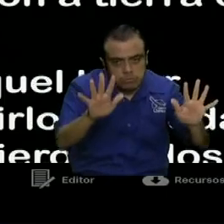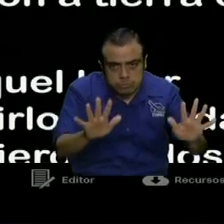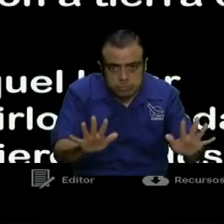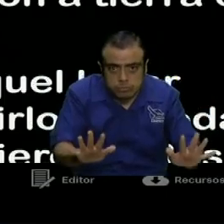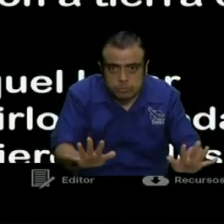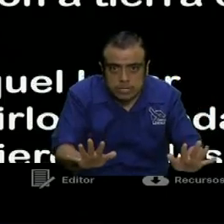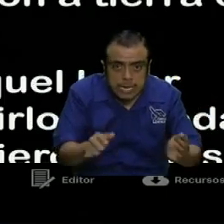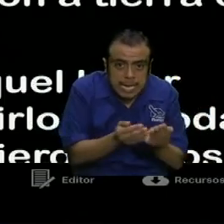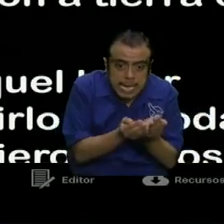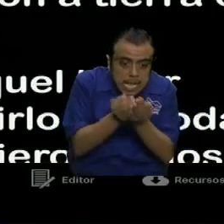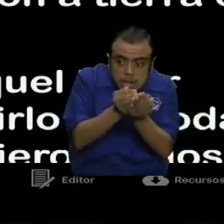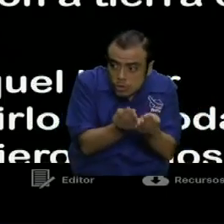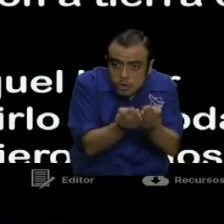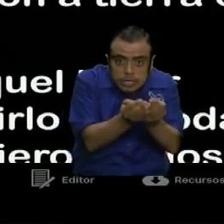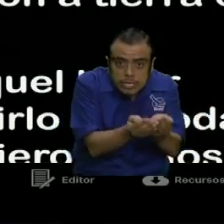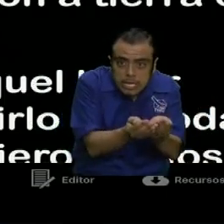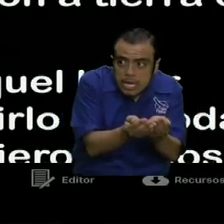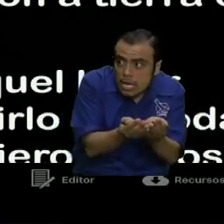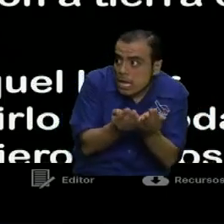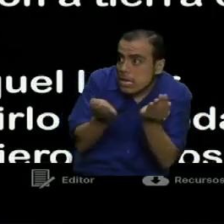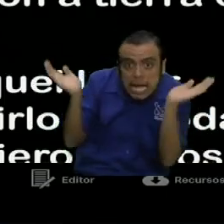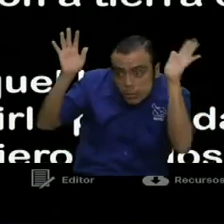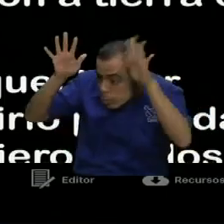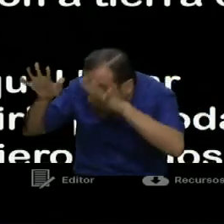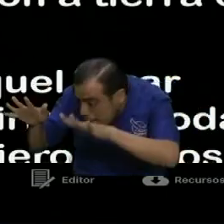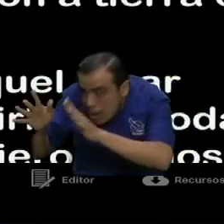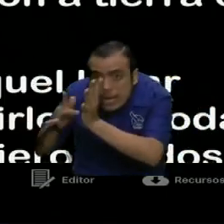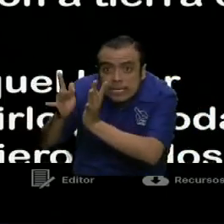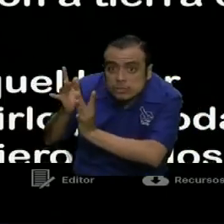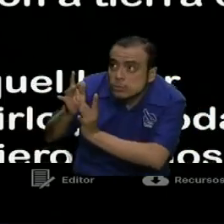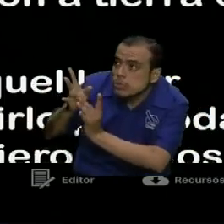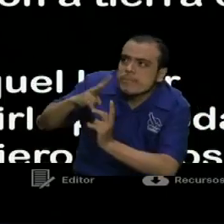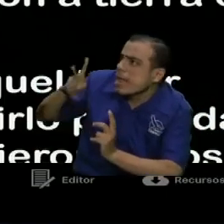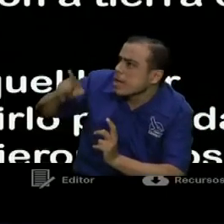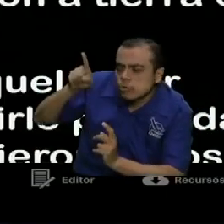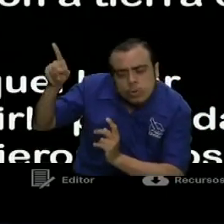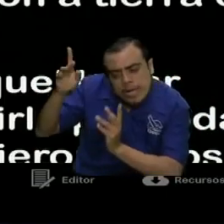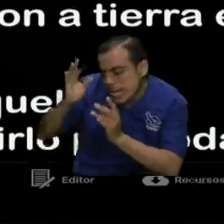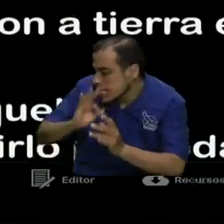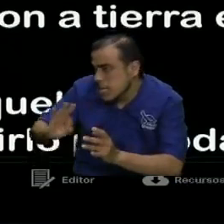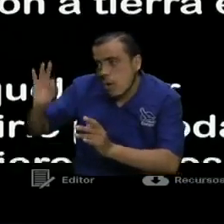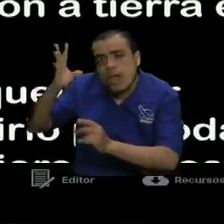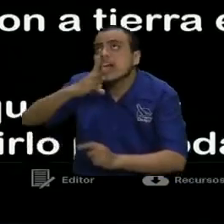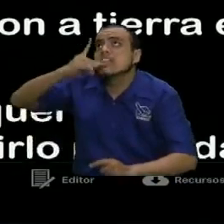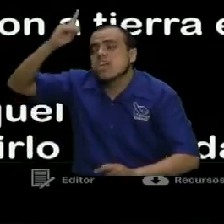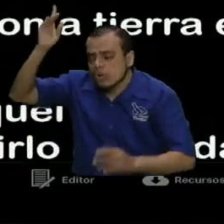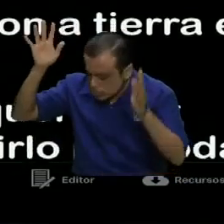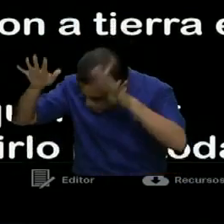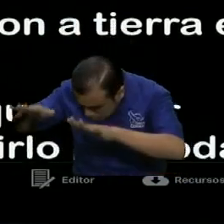los que estaban en la barca le adoraron diciendo, en verdad eres hijo de Dios.